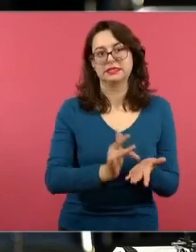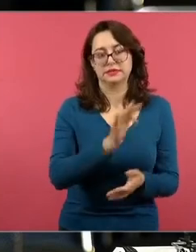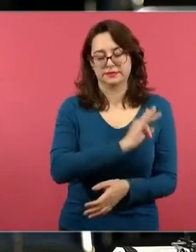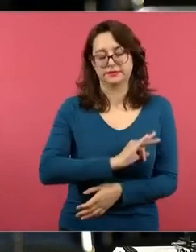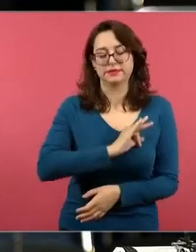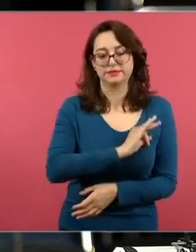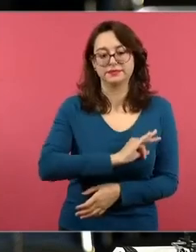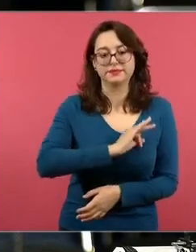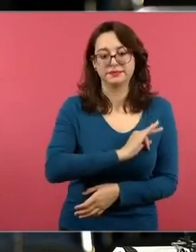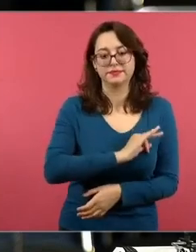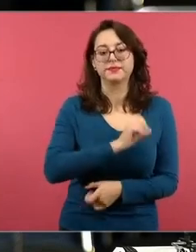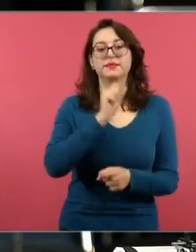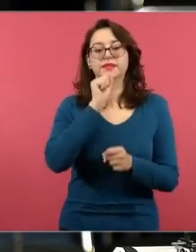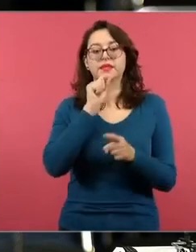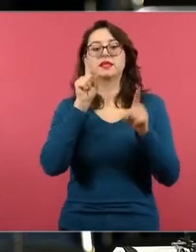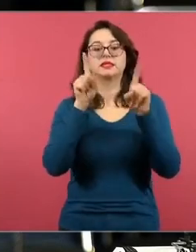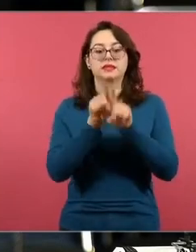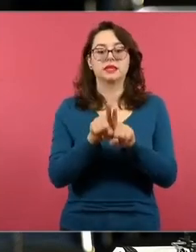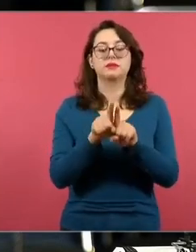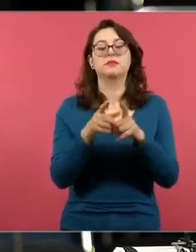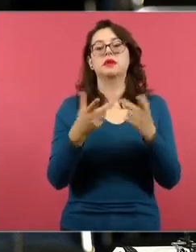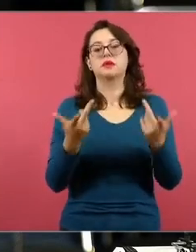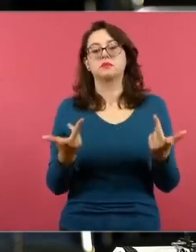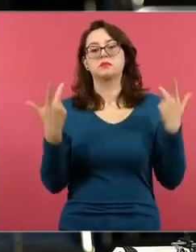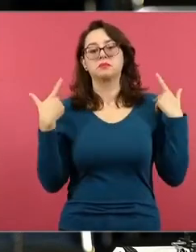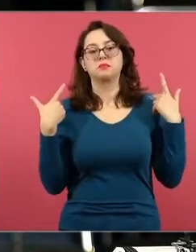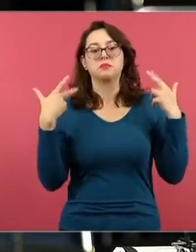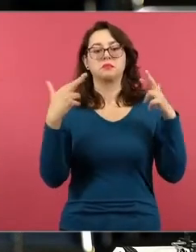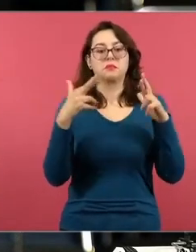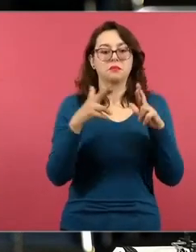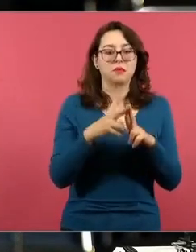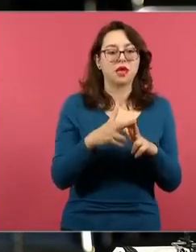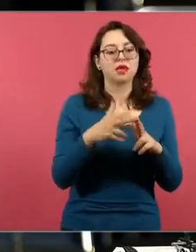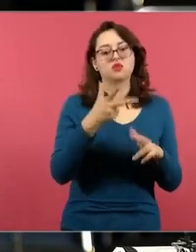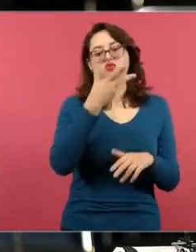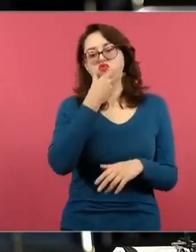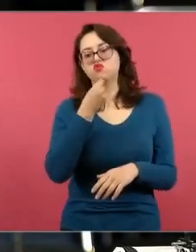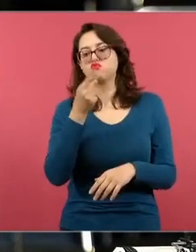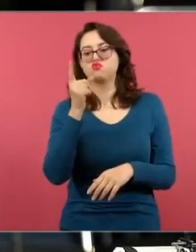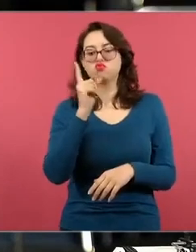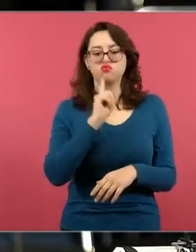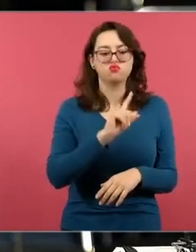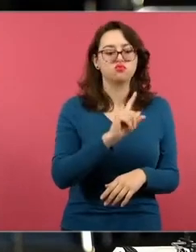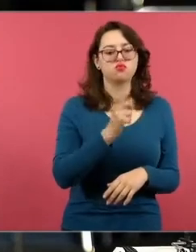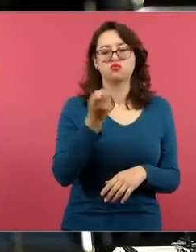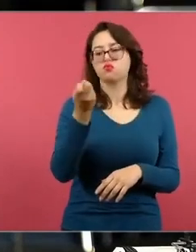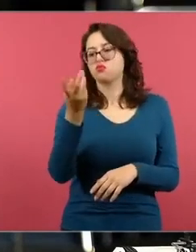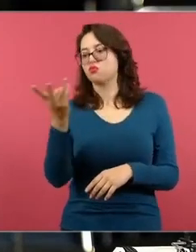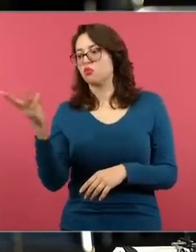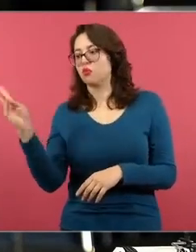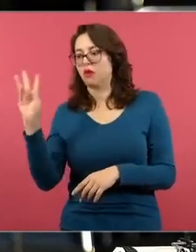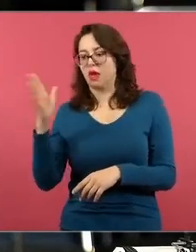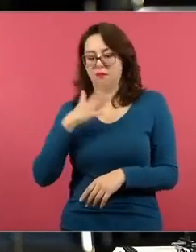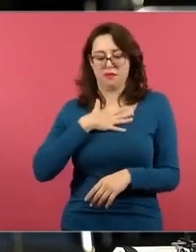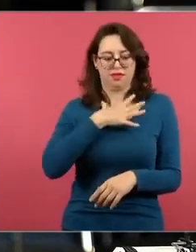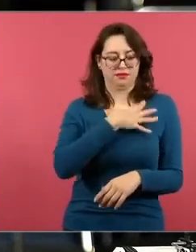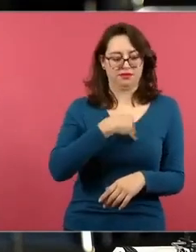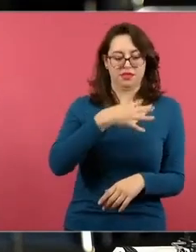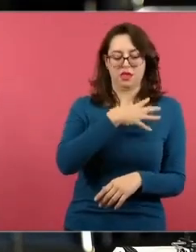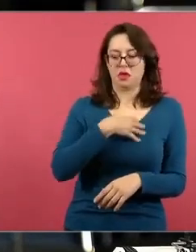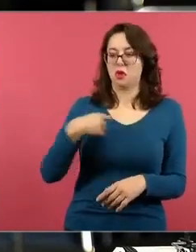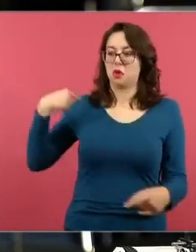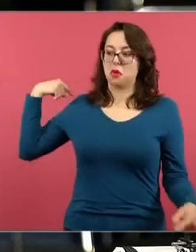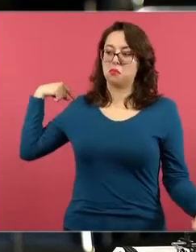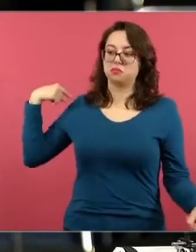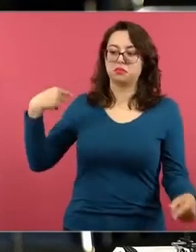agradecer y felicitar a las maestras que han atendido a mis hijos me hicieron recordarlas mucho y a todas las maestras que han participado con mis